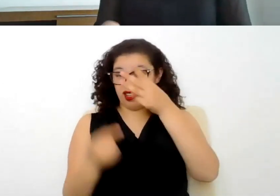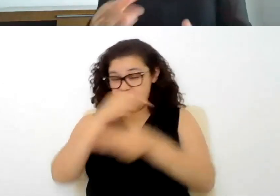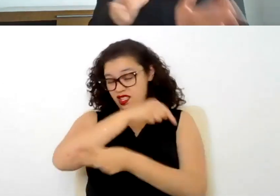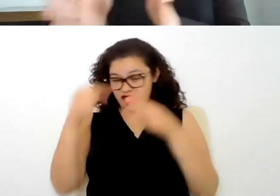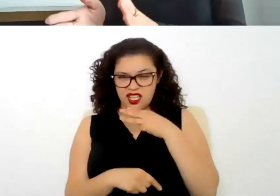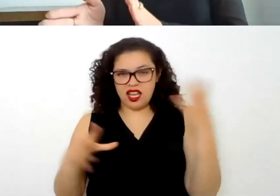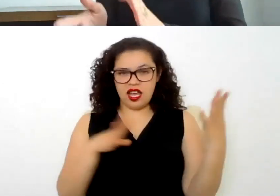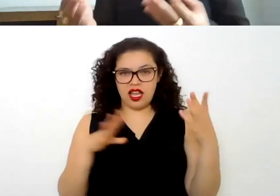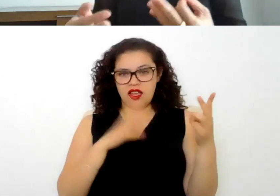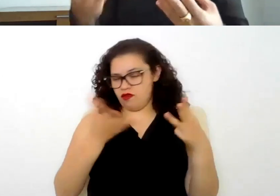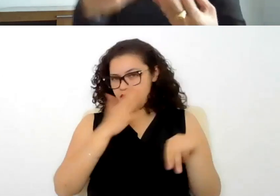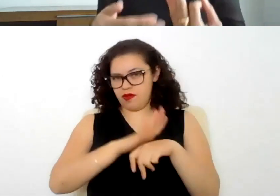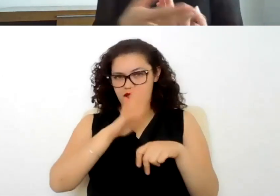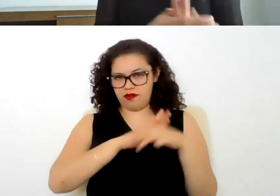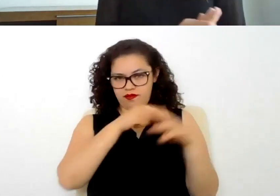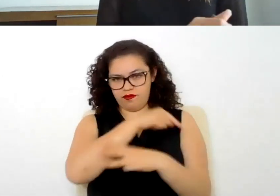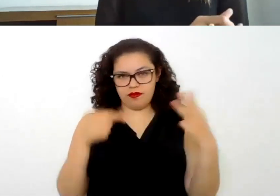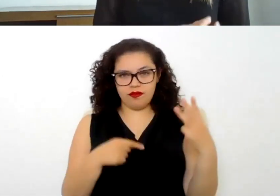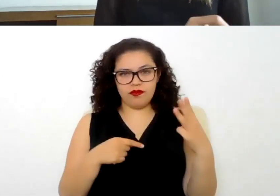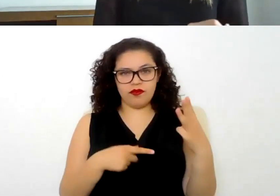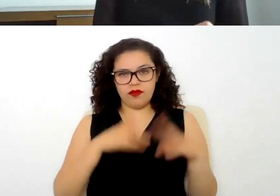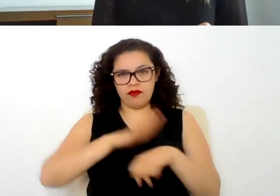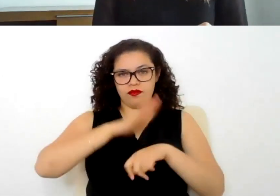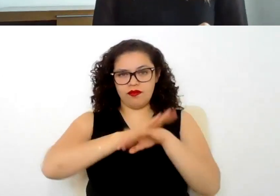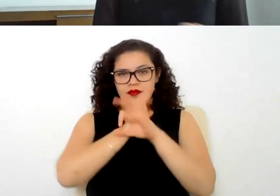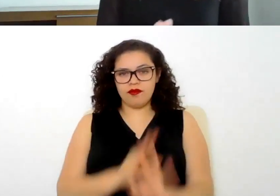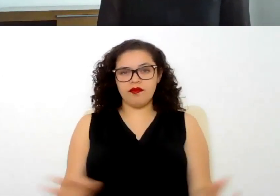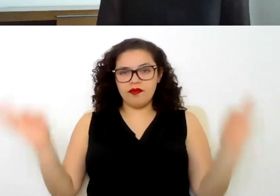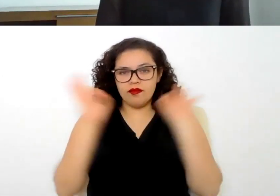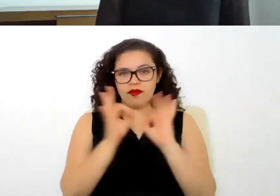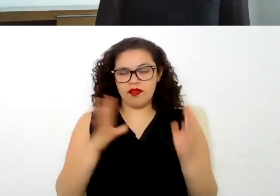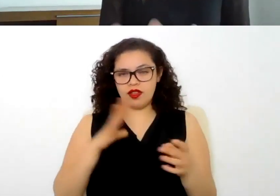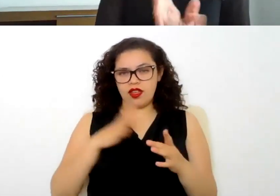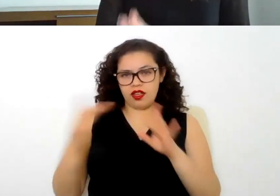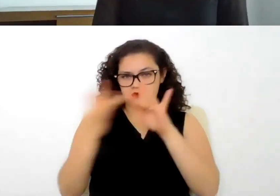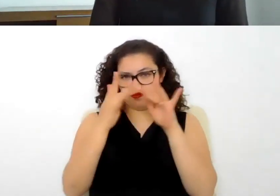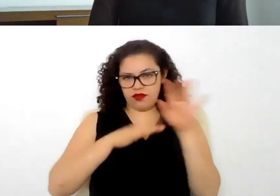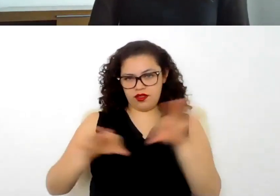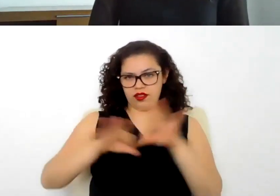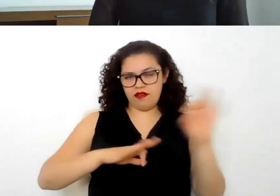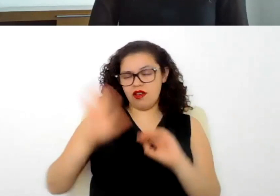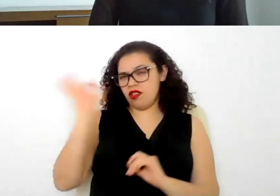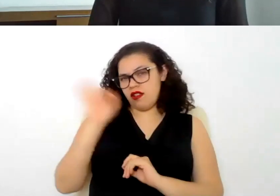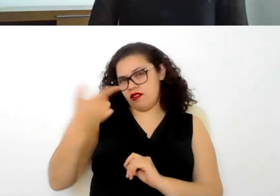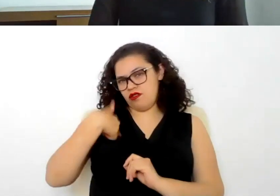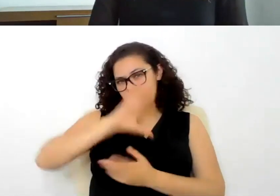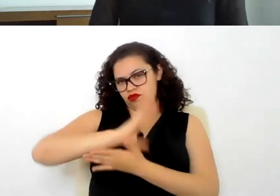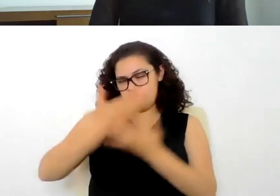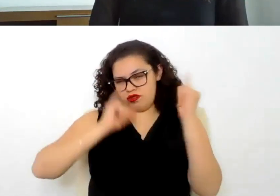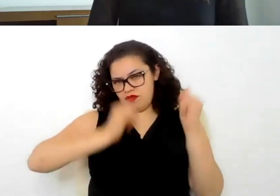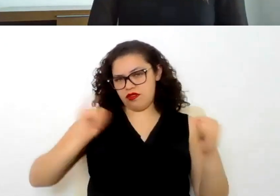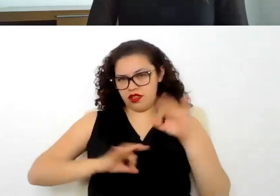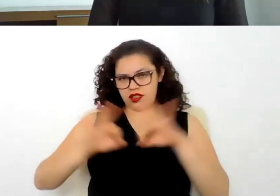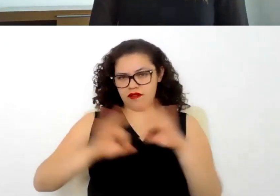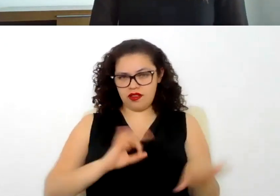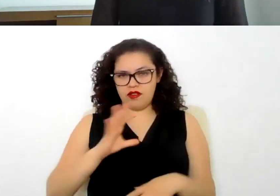tres hay otras más pero estas son las más importantes hay una relación laboral aunque no tengamos un contrato individual de trabajo